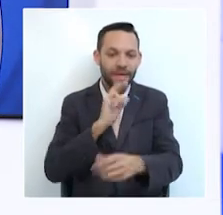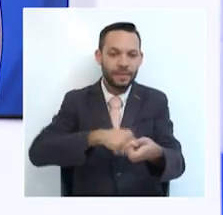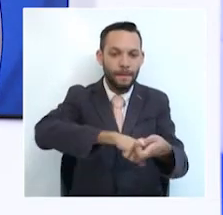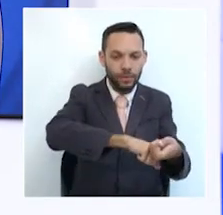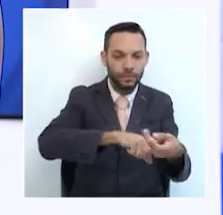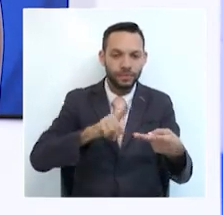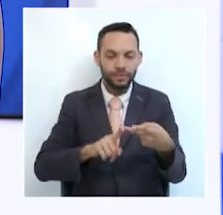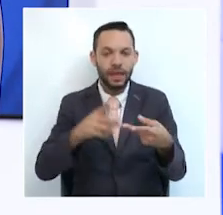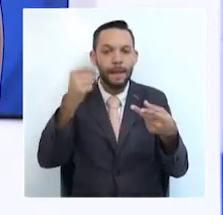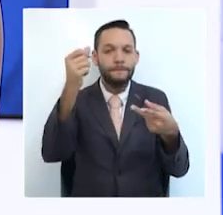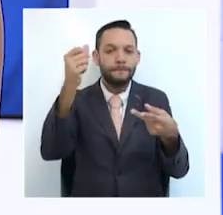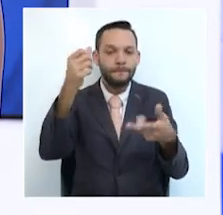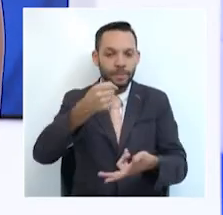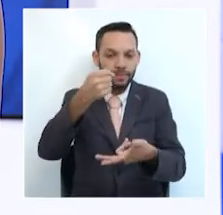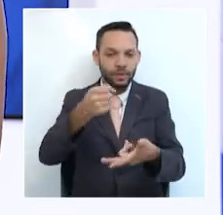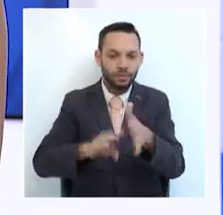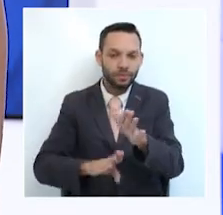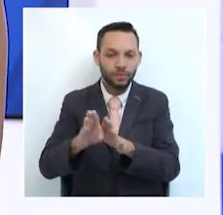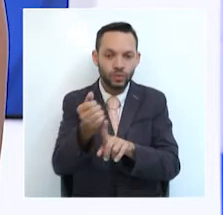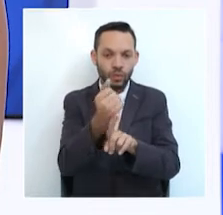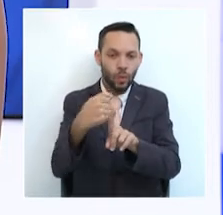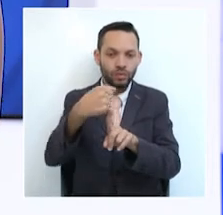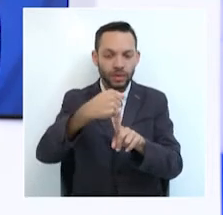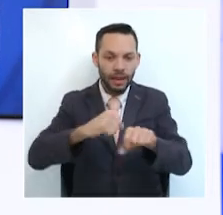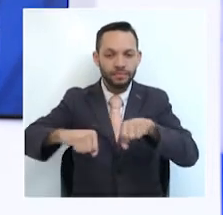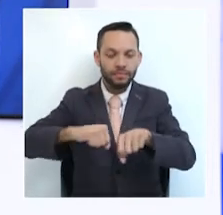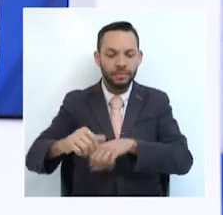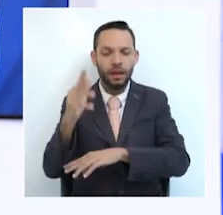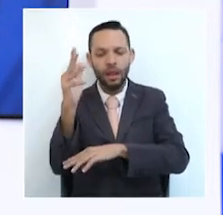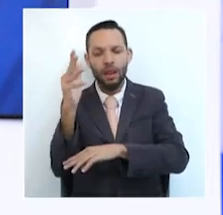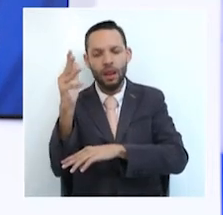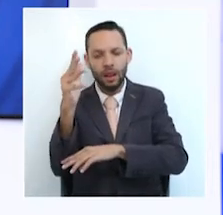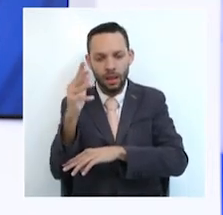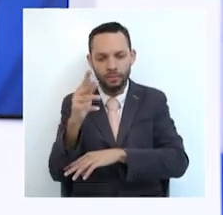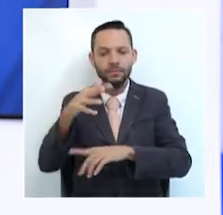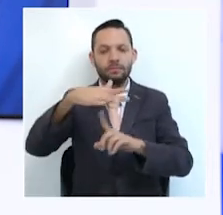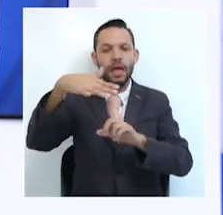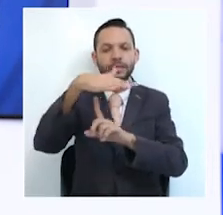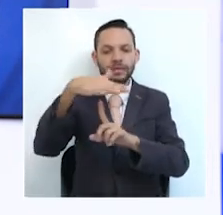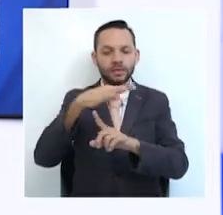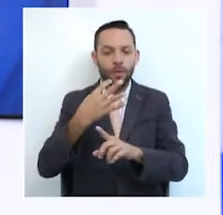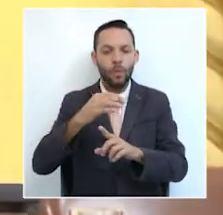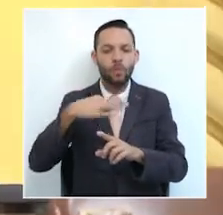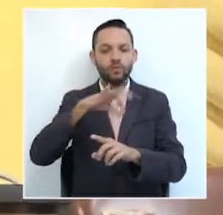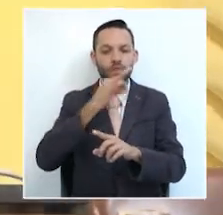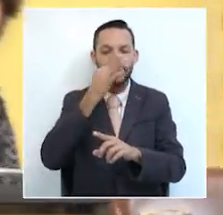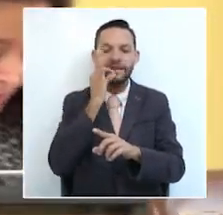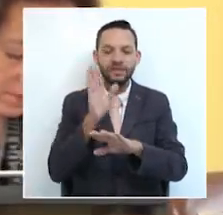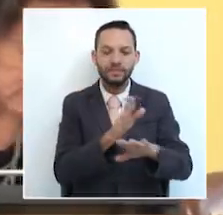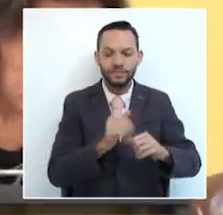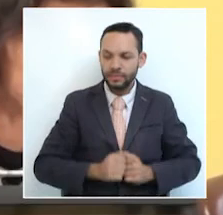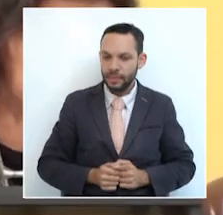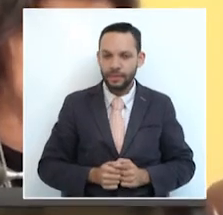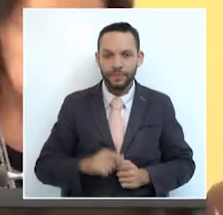traslado de recursos para desarrollo social y la puesta en marcha de una cátedra de paisaje y cultura al cafetero. El gobernador